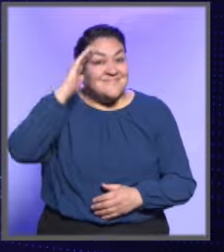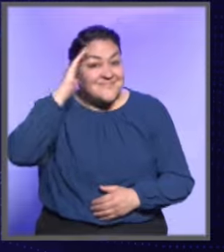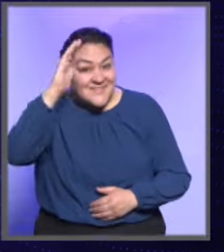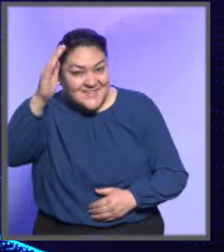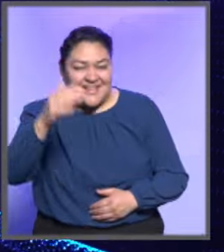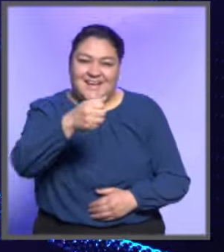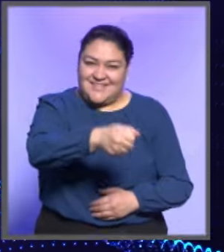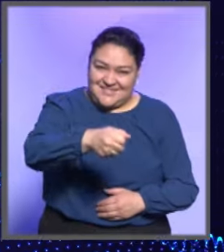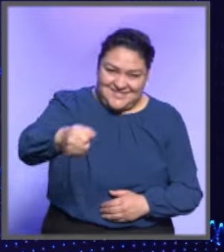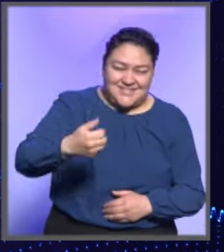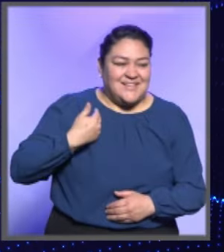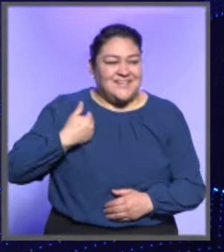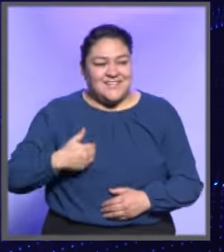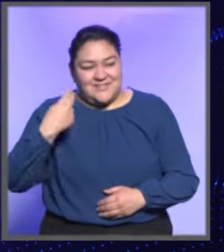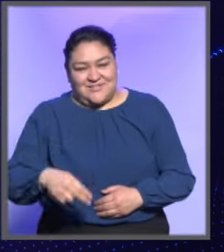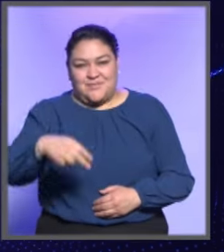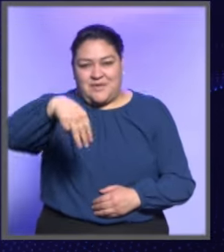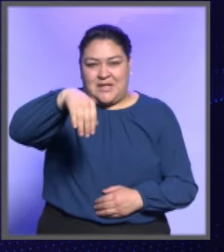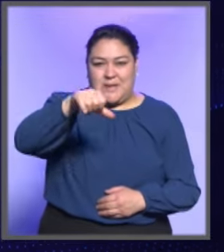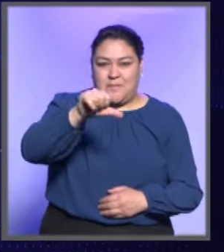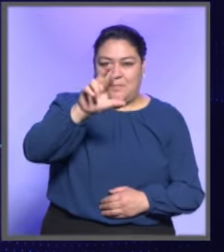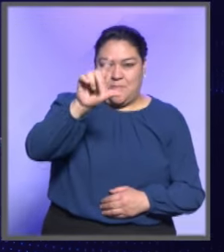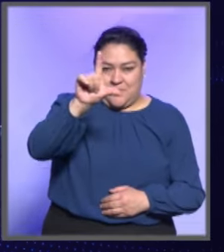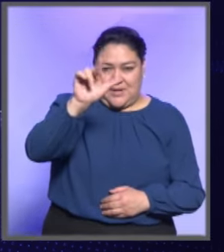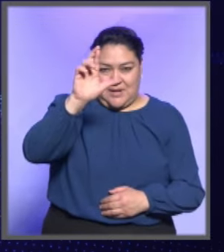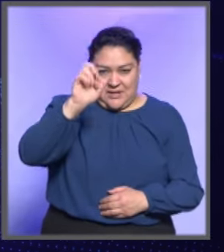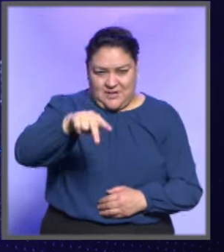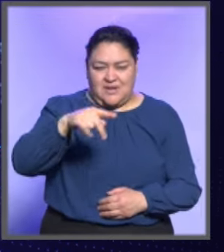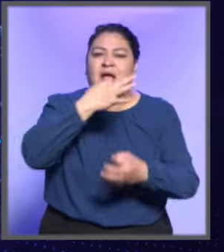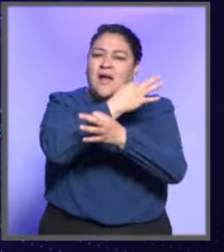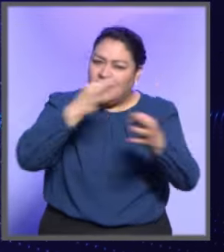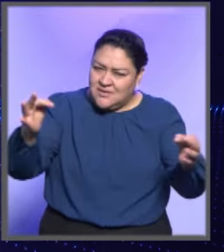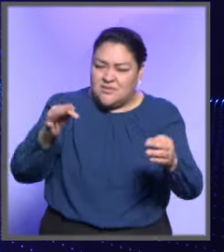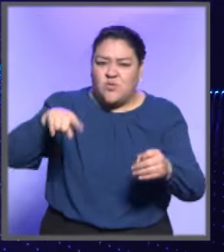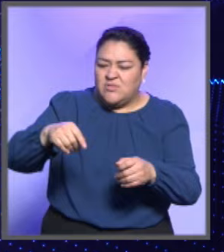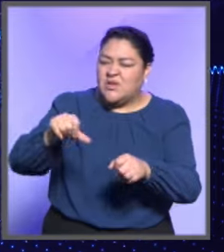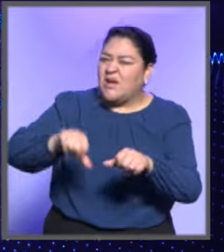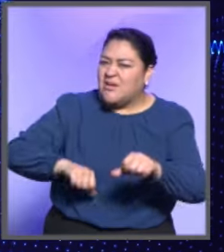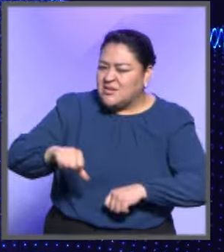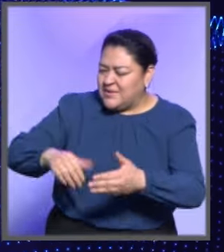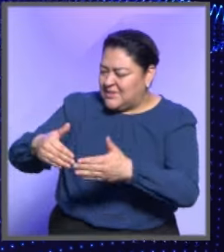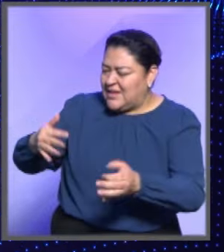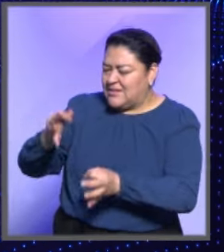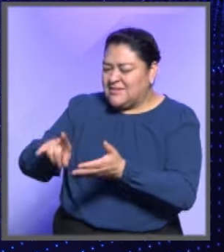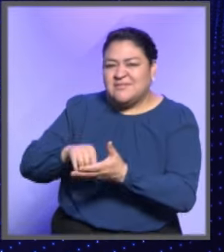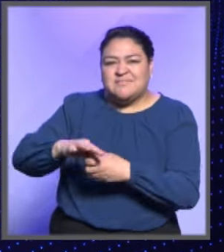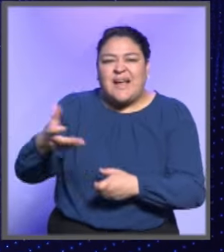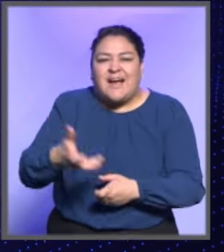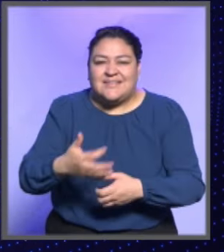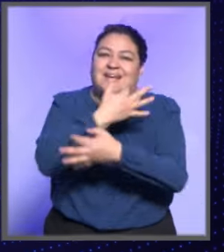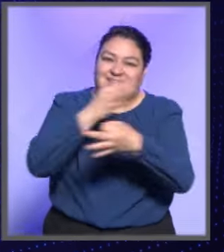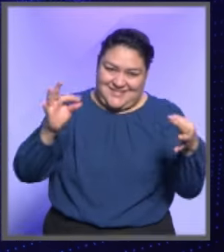Hola, les saluda Marlene Romero para extenderles una invitación a que se informen sobre las actividades realizadas en el Tribunal